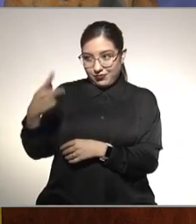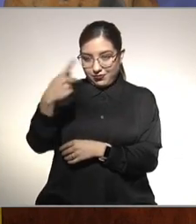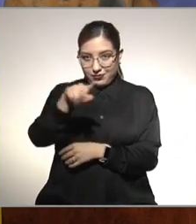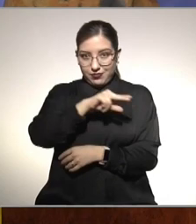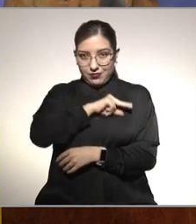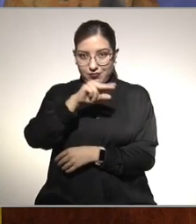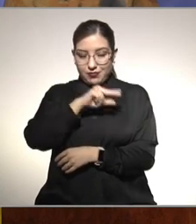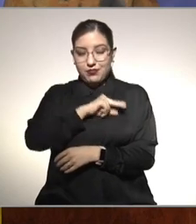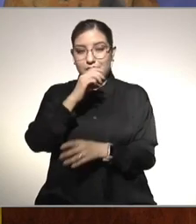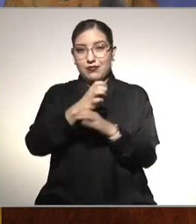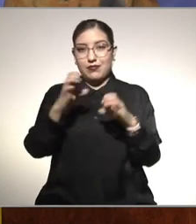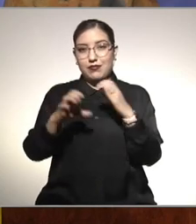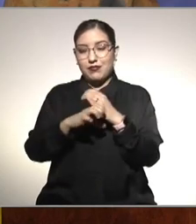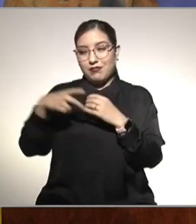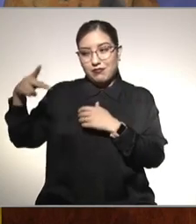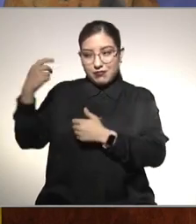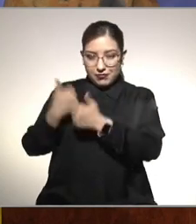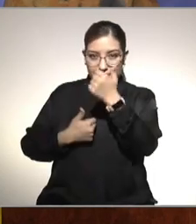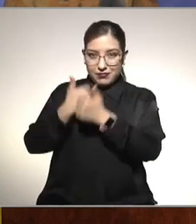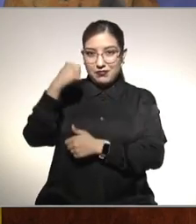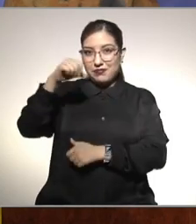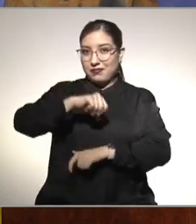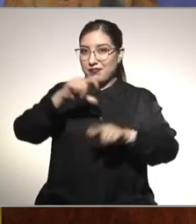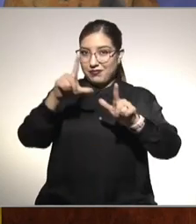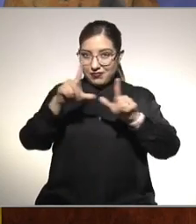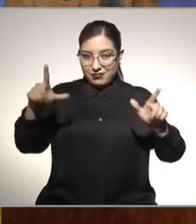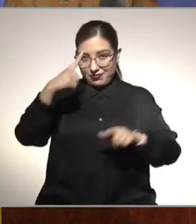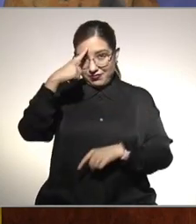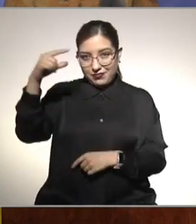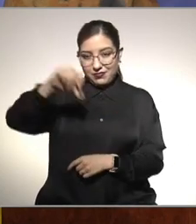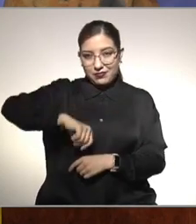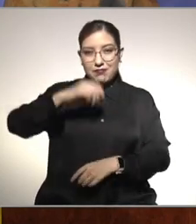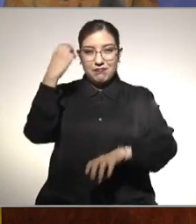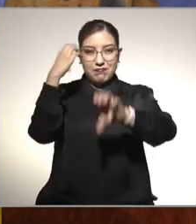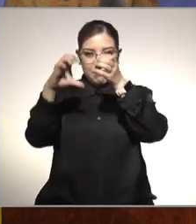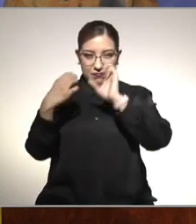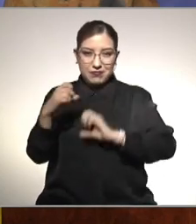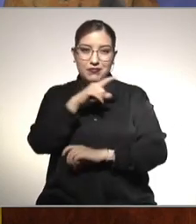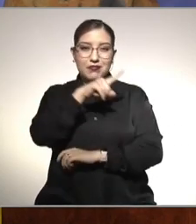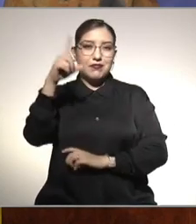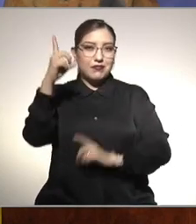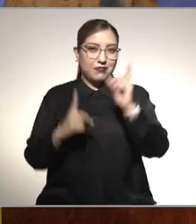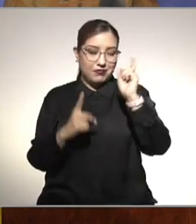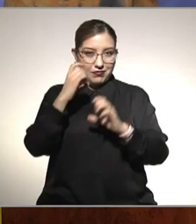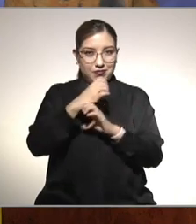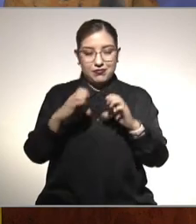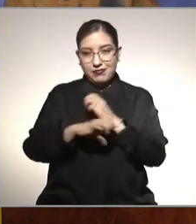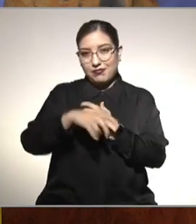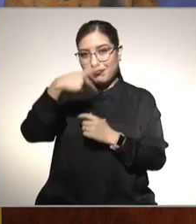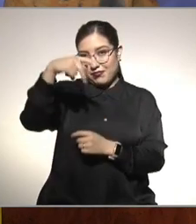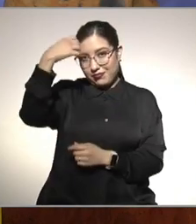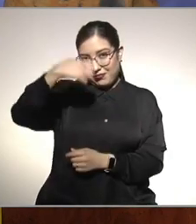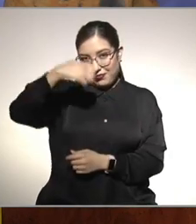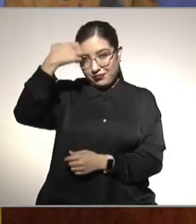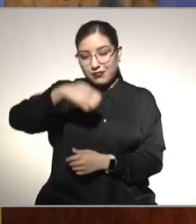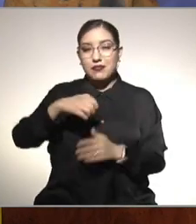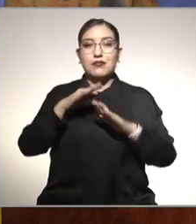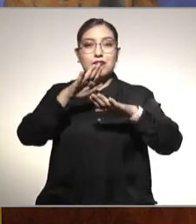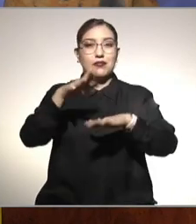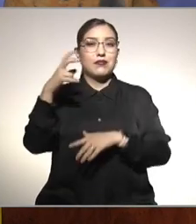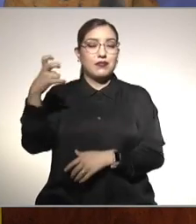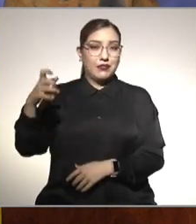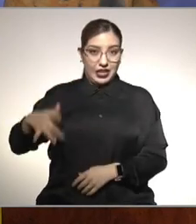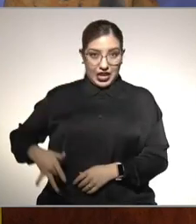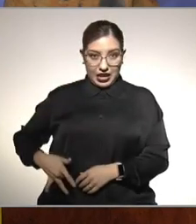todas sus carreras. Y bueno, lista para traer aquí a este foro sus dudas, sus comentarios y sus experiencias con respecto a este